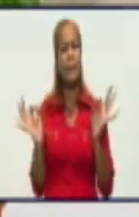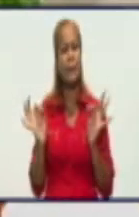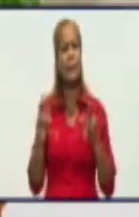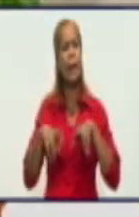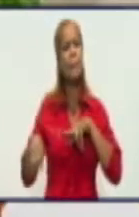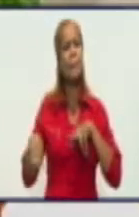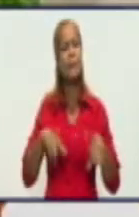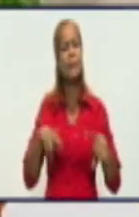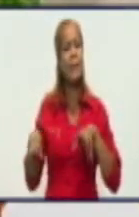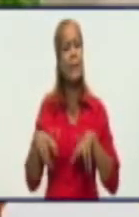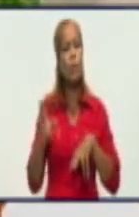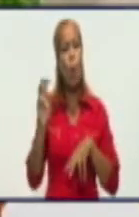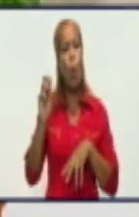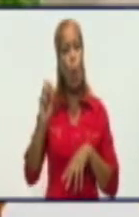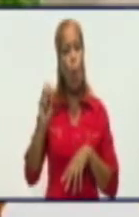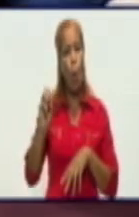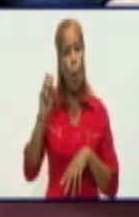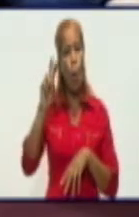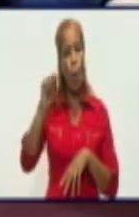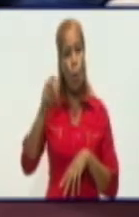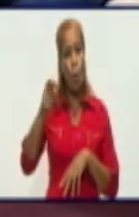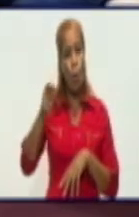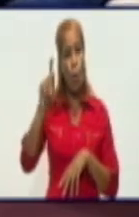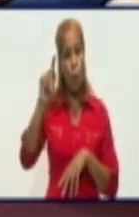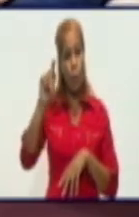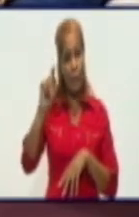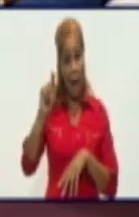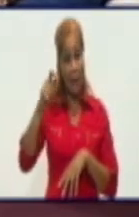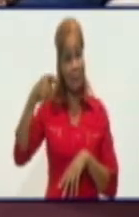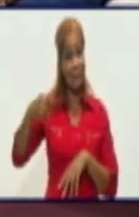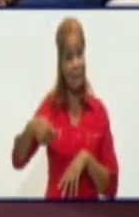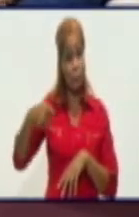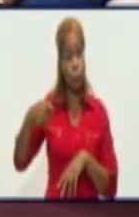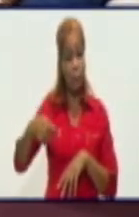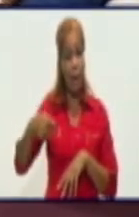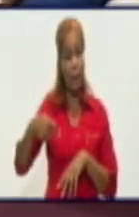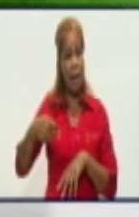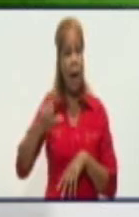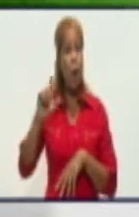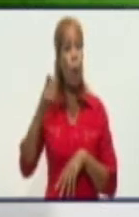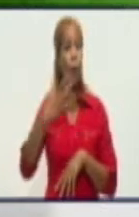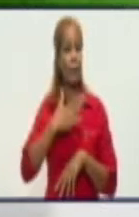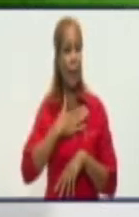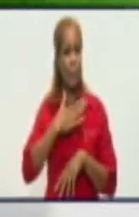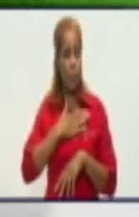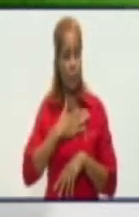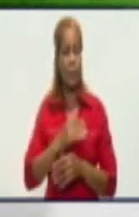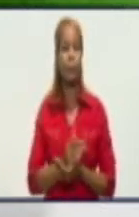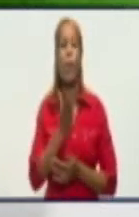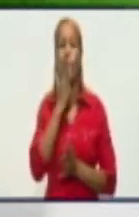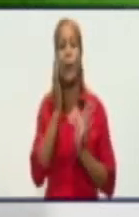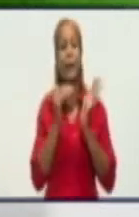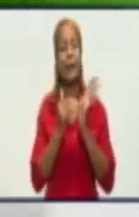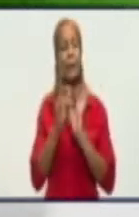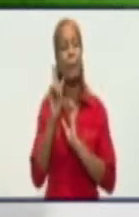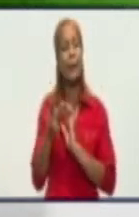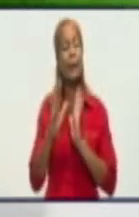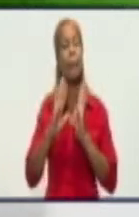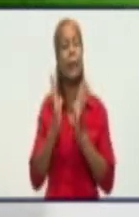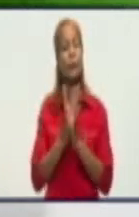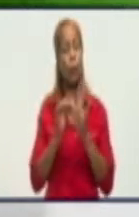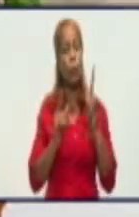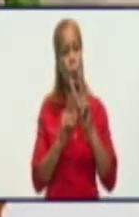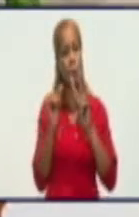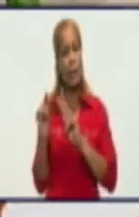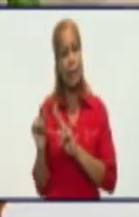...tributaria en nuestra provincia de Granma. Alexi, buenas tardes. Bienvenido a la revista Frecuencia 12. Buenas tardes a usted y a los amigos televidentes que están ahora en el programa Frecuencia 12.